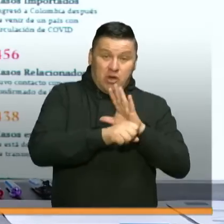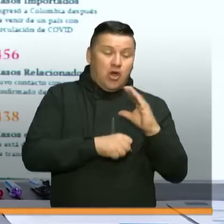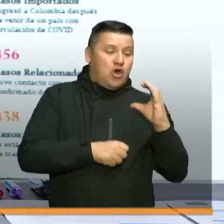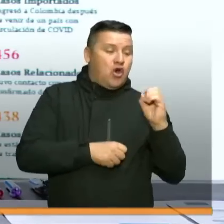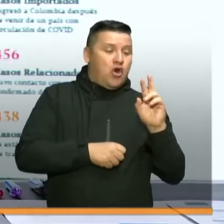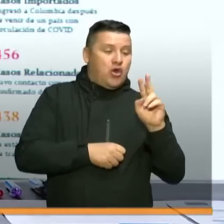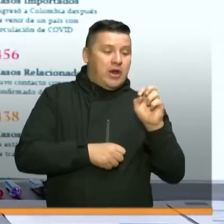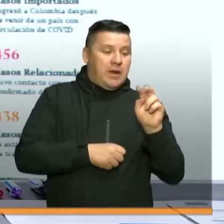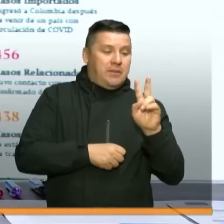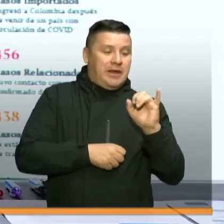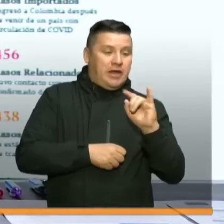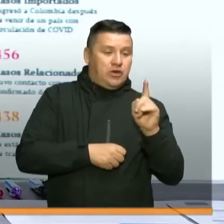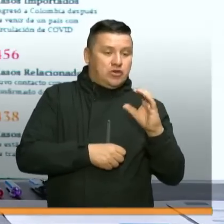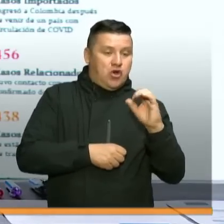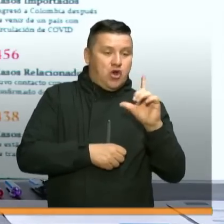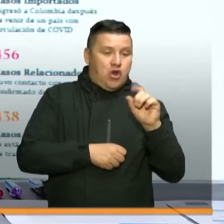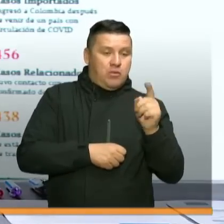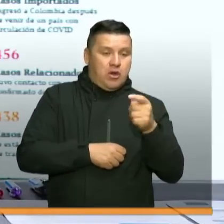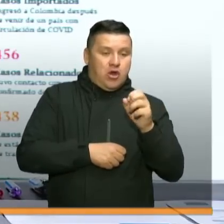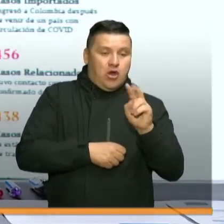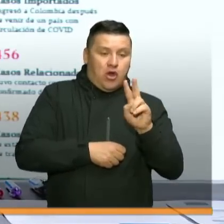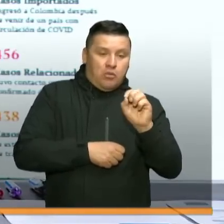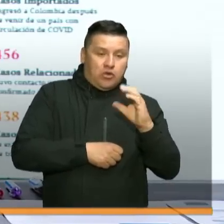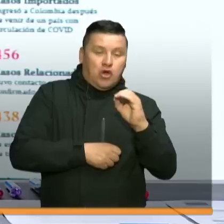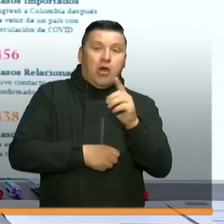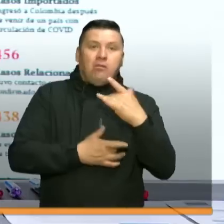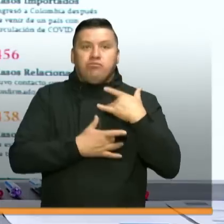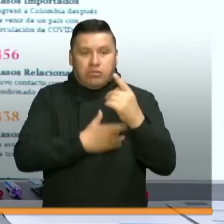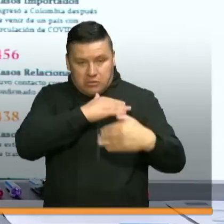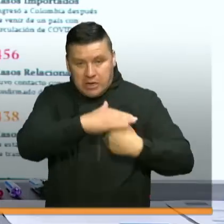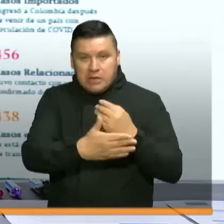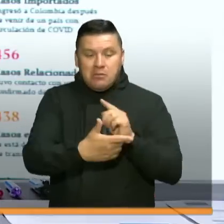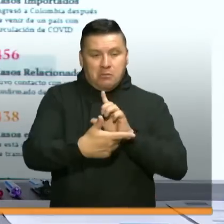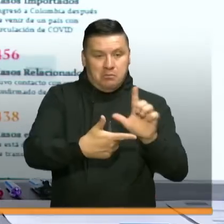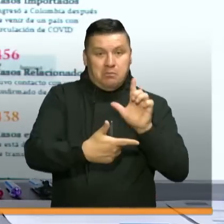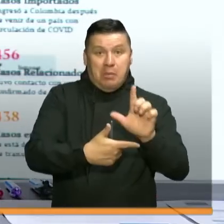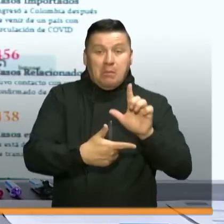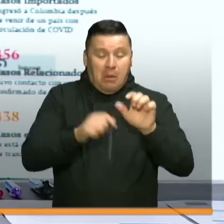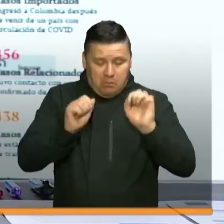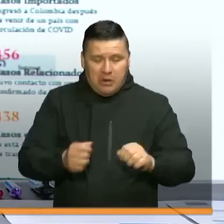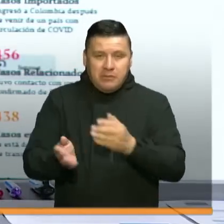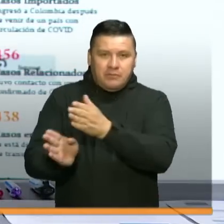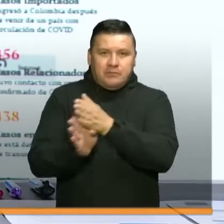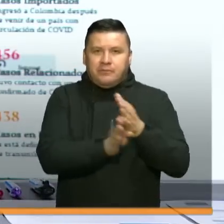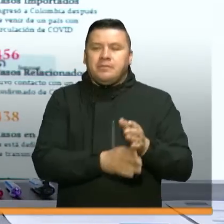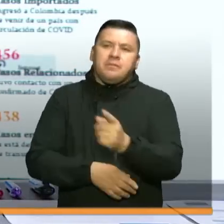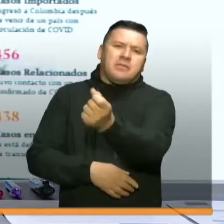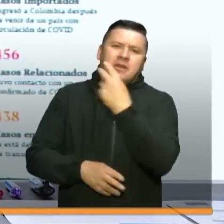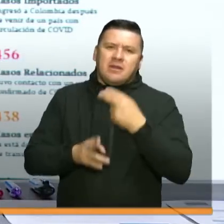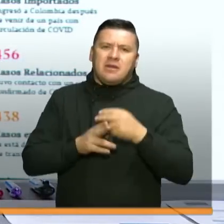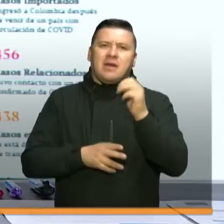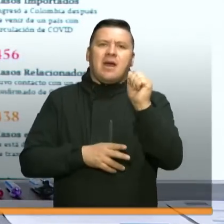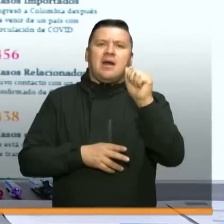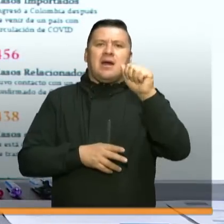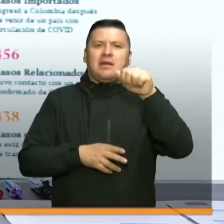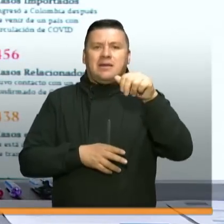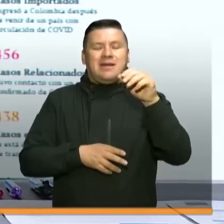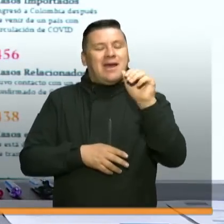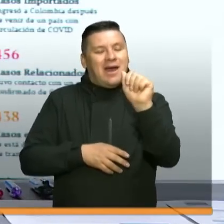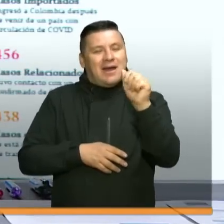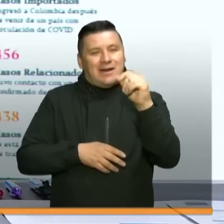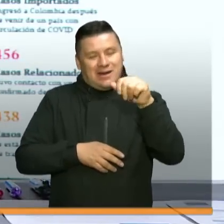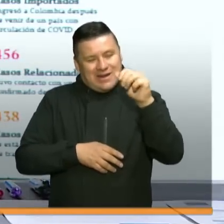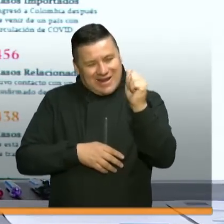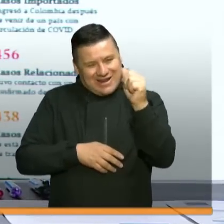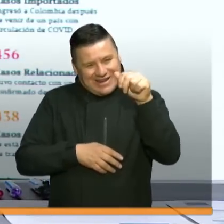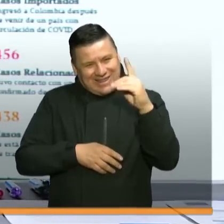.gov.co para que ustedes puedan entrar y hacer las donaciones. Me pregunta Andrés Posada. ¿El uso de